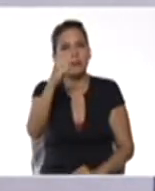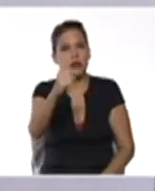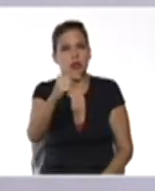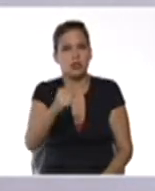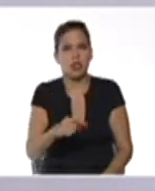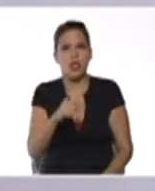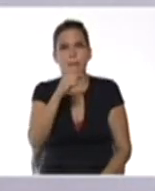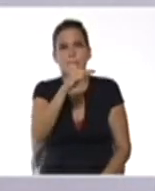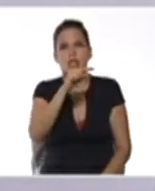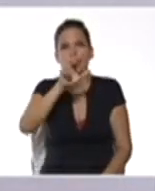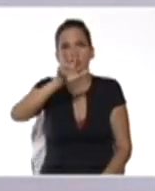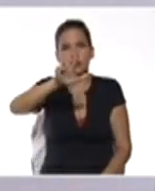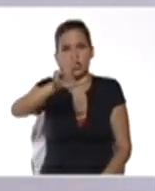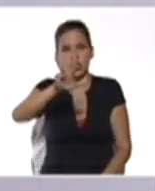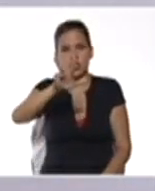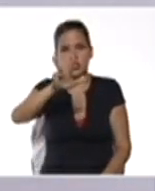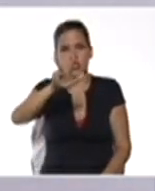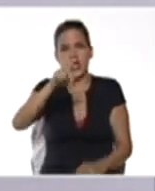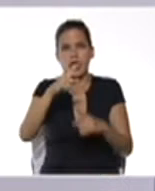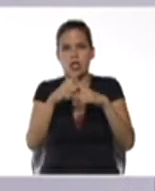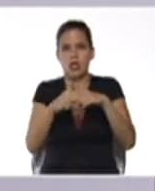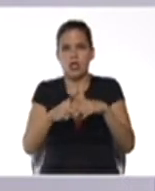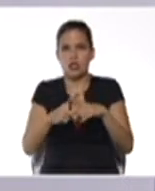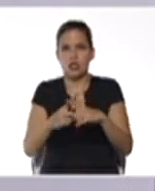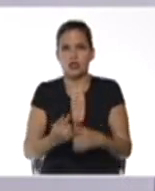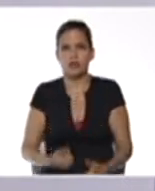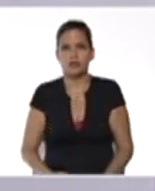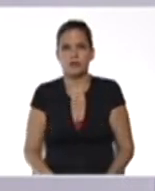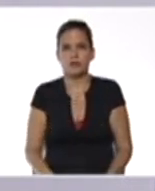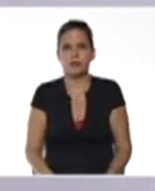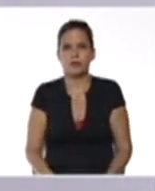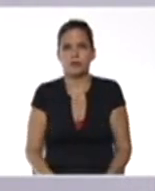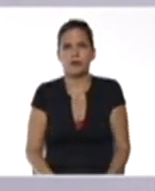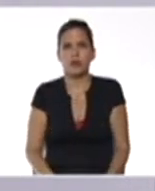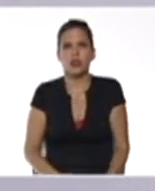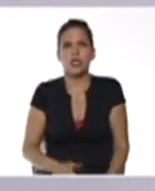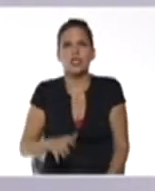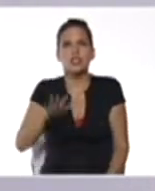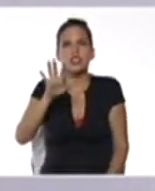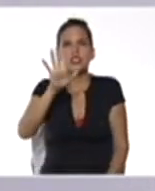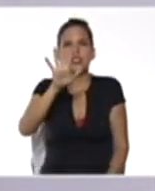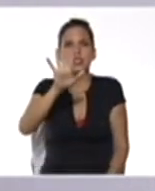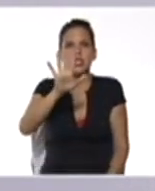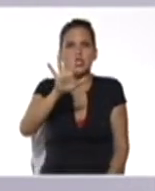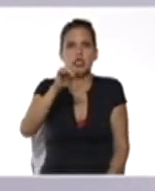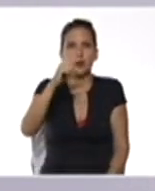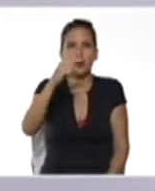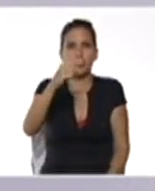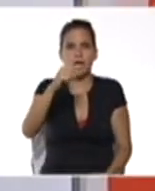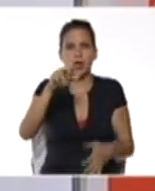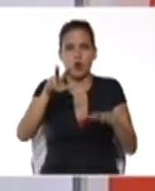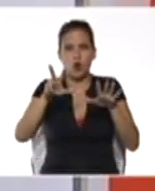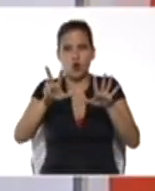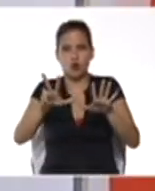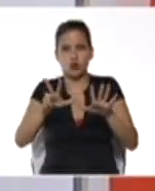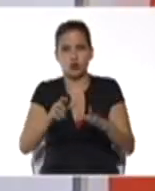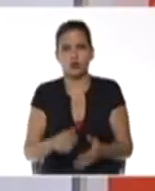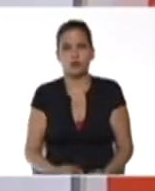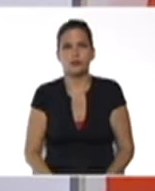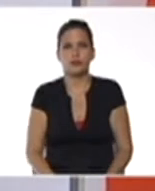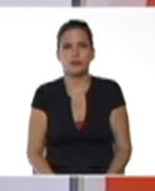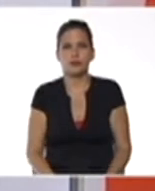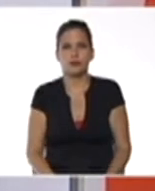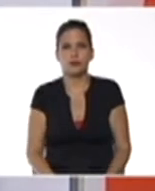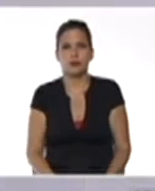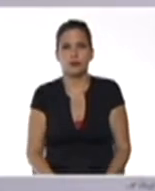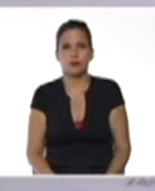prevaleciendo la x. Y 5 menos 8, igualmente, signo distinto se resta y se coloca el signo del